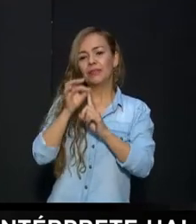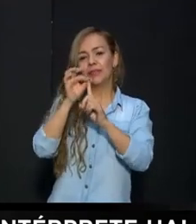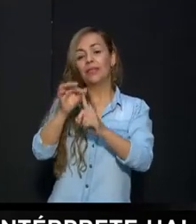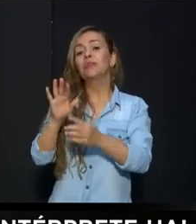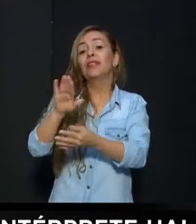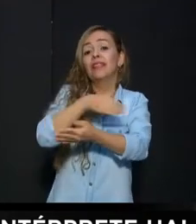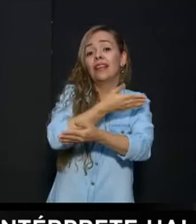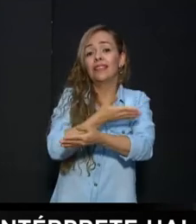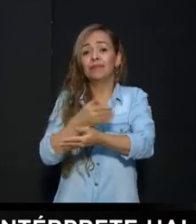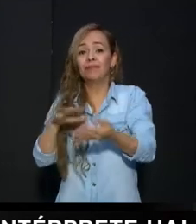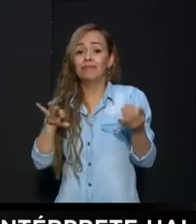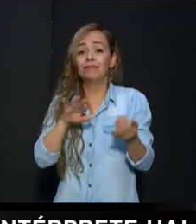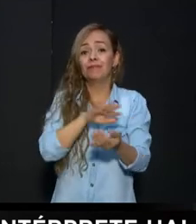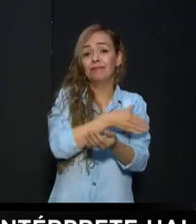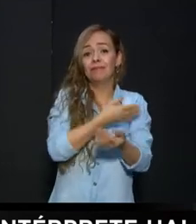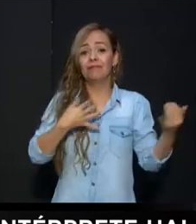Vamos con Troa, David